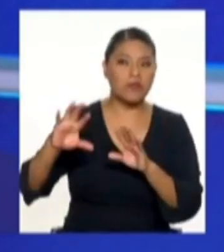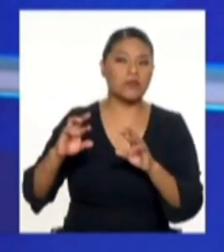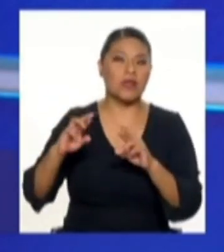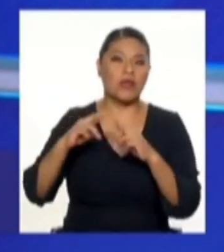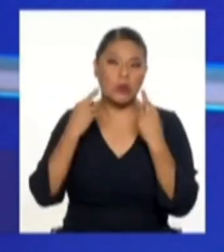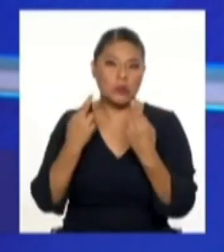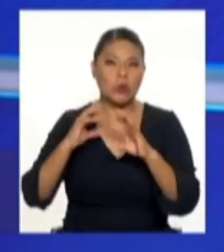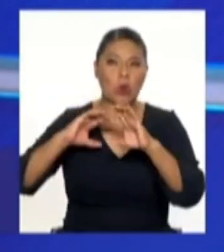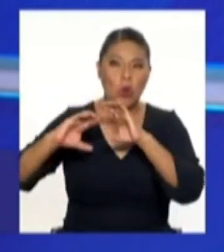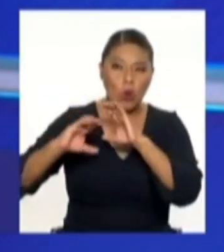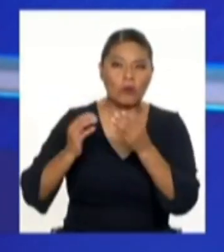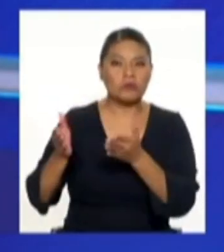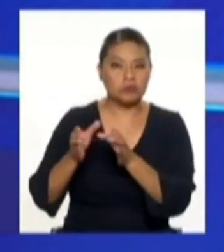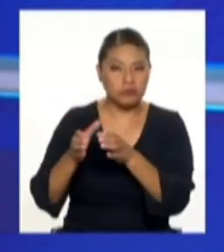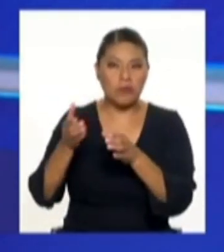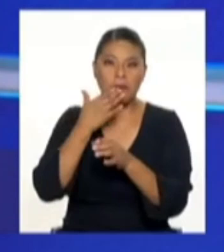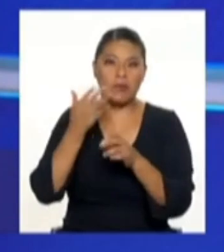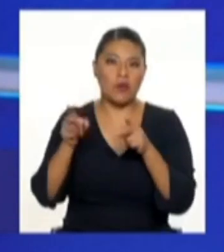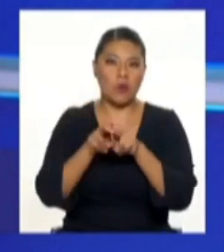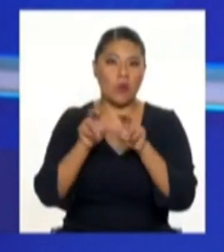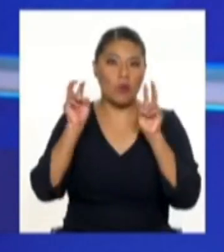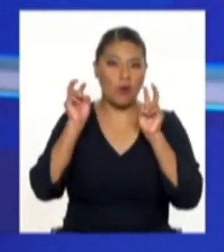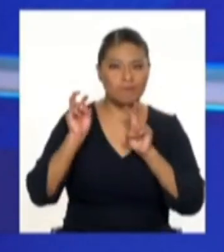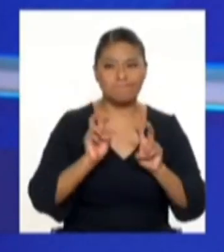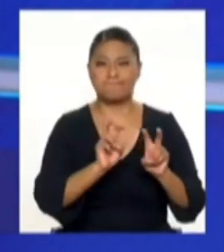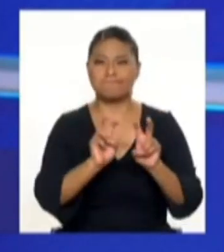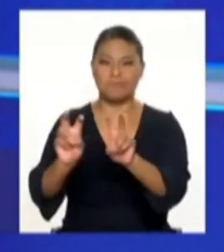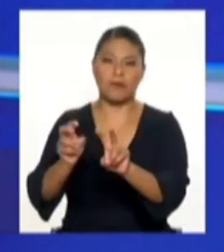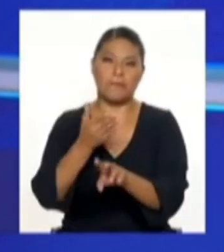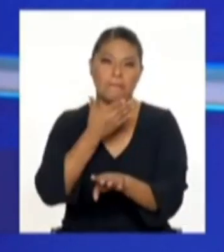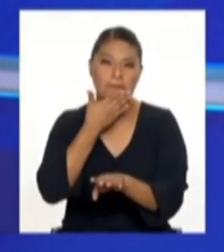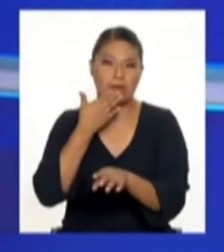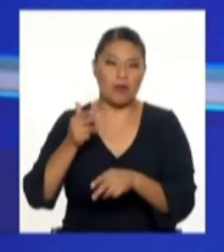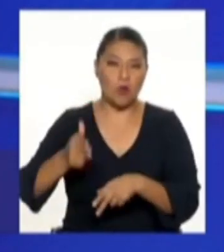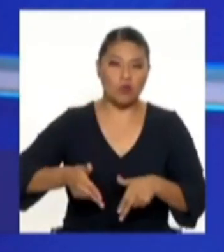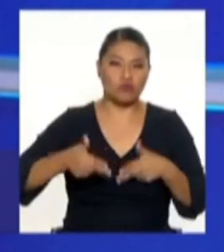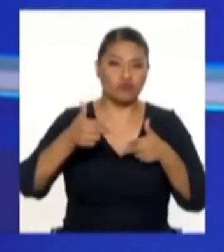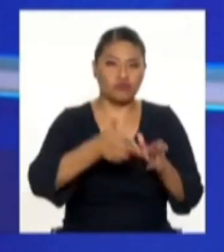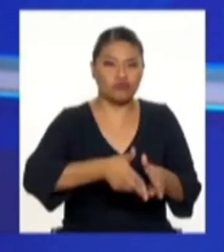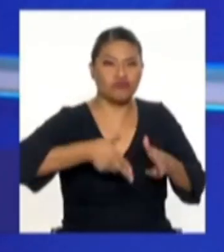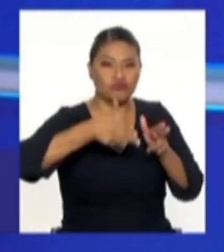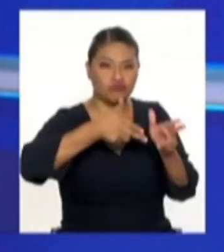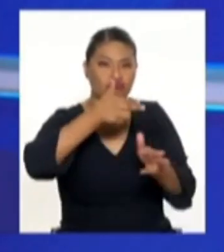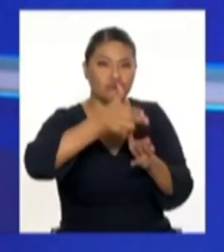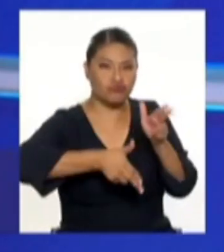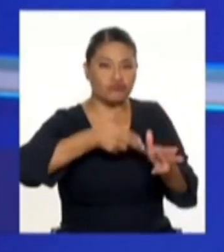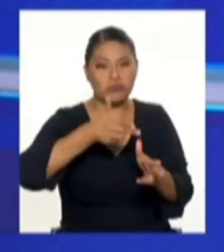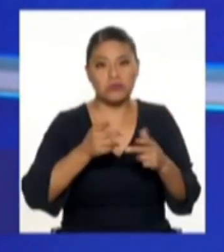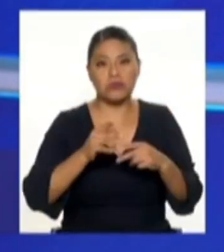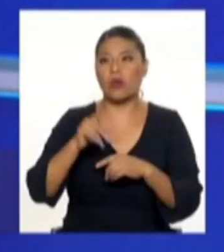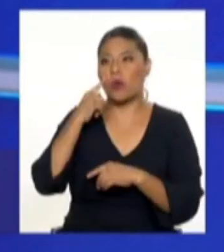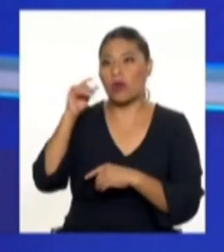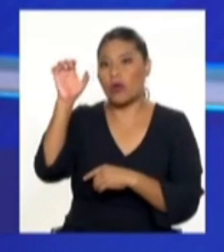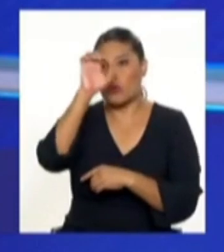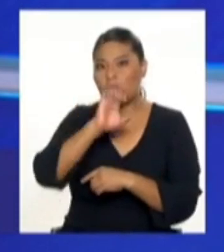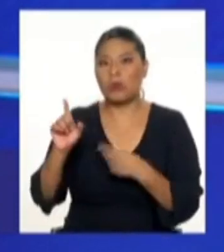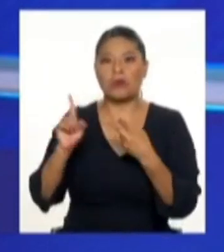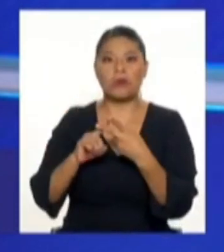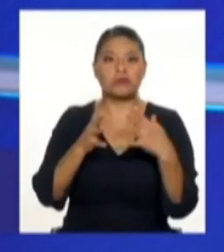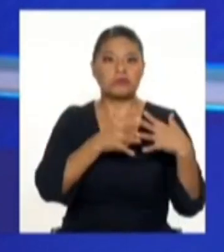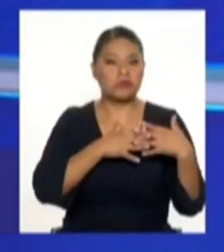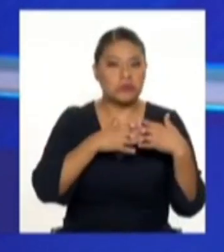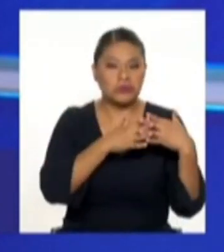poder establecer una ruta del tren logístico, que sería abaratar costos de una manera importante, además que Europa y Estados Unidos